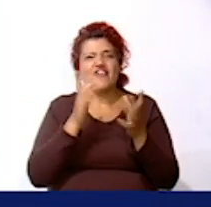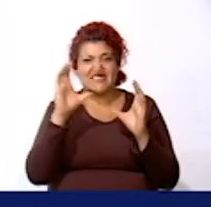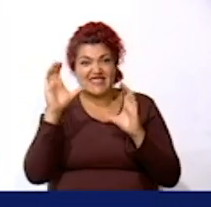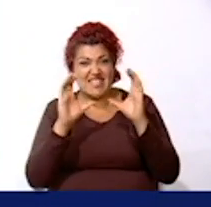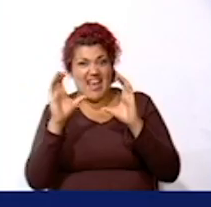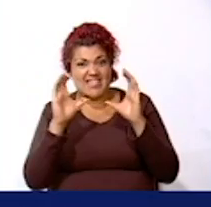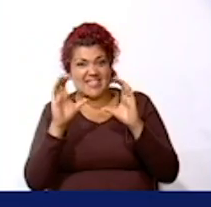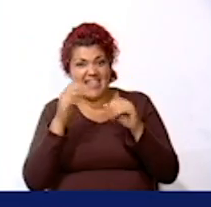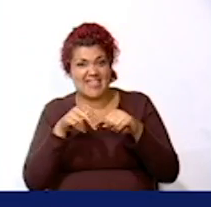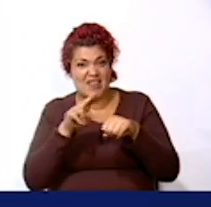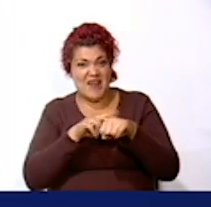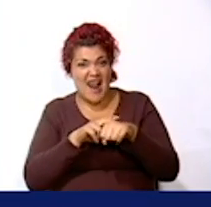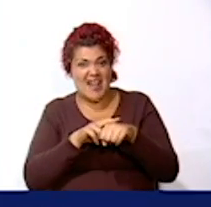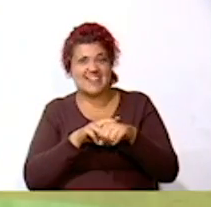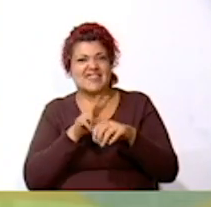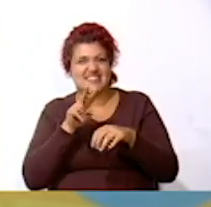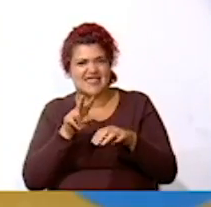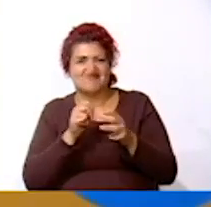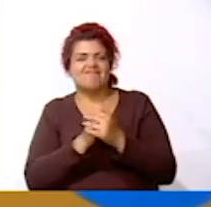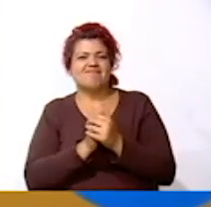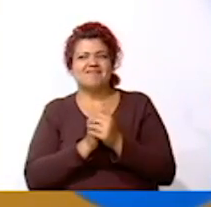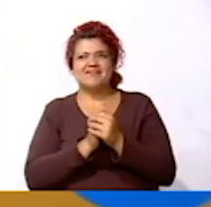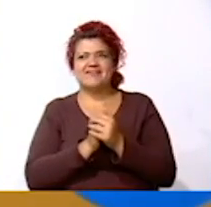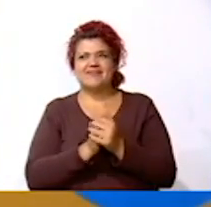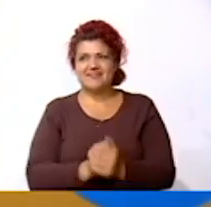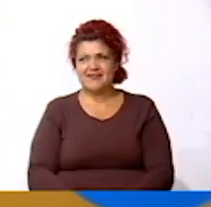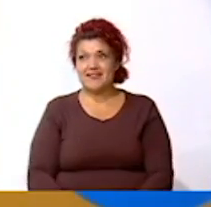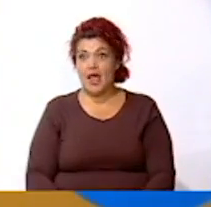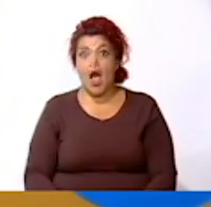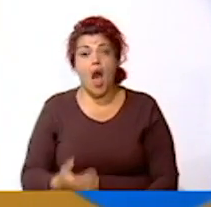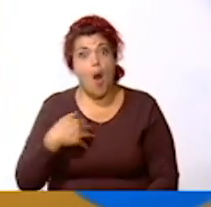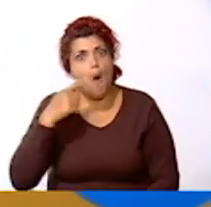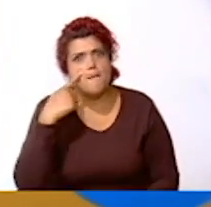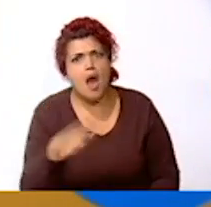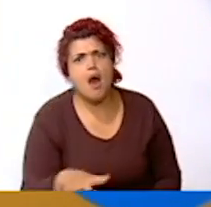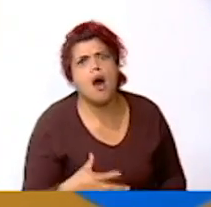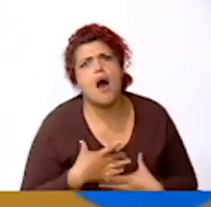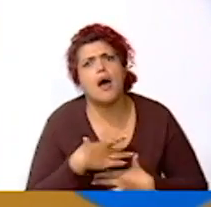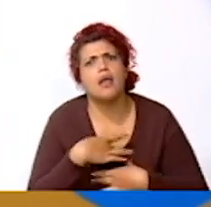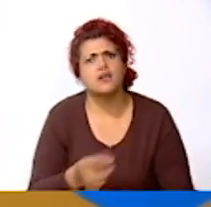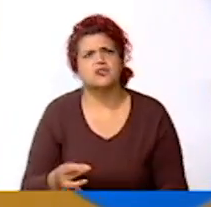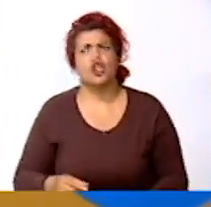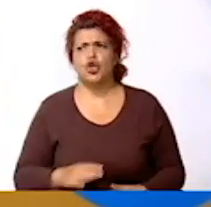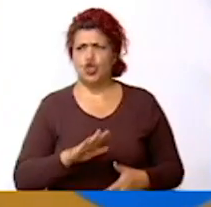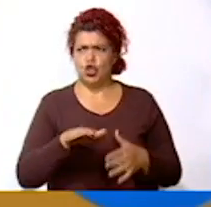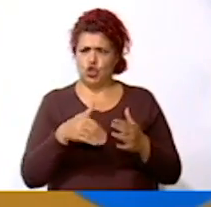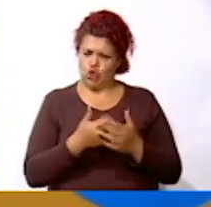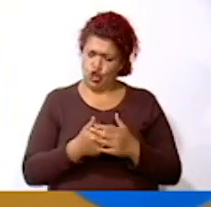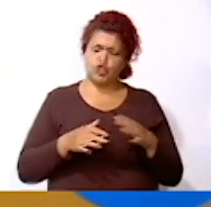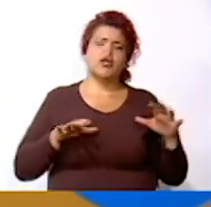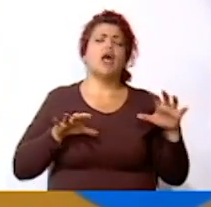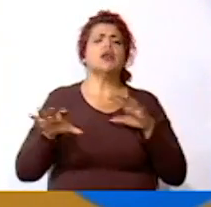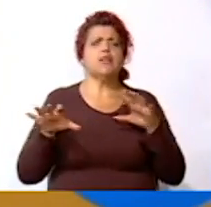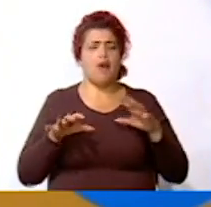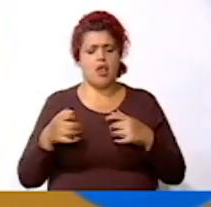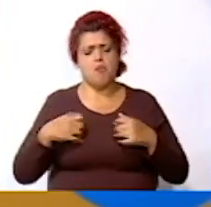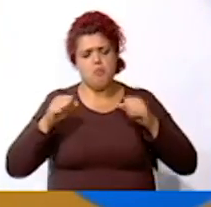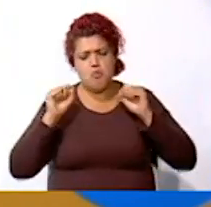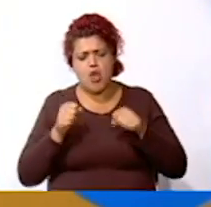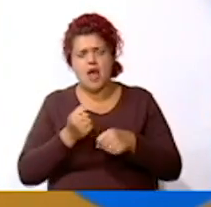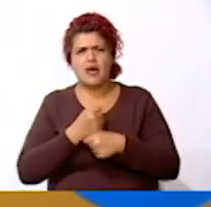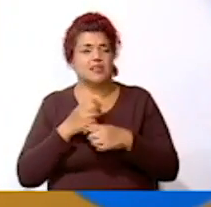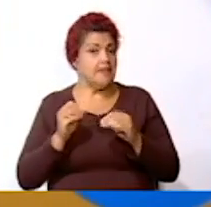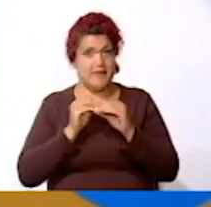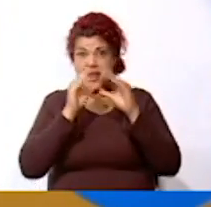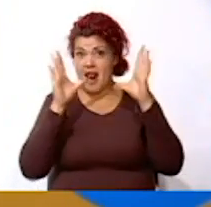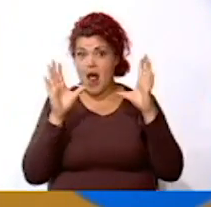naturales ciencias! ¿Vieron qué interesante? Todas las actividades que podemos realizar en